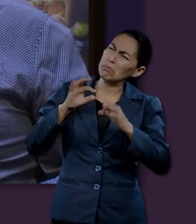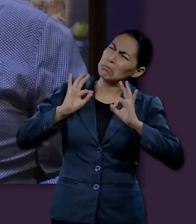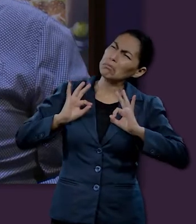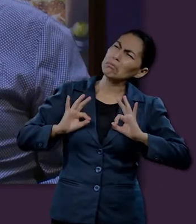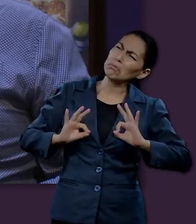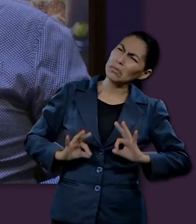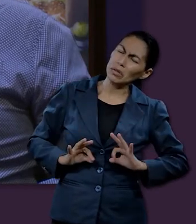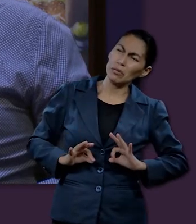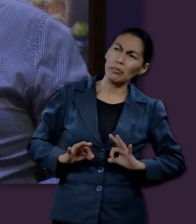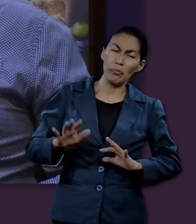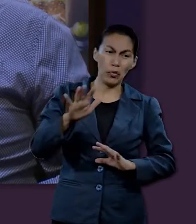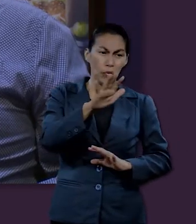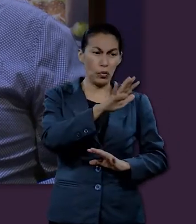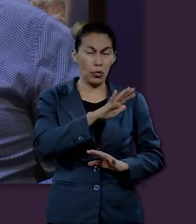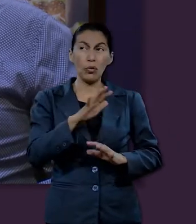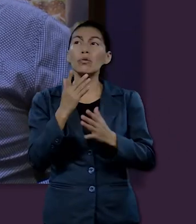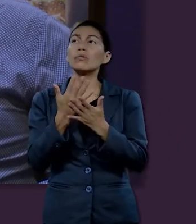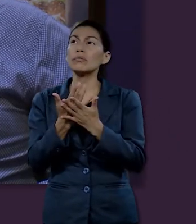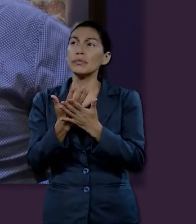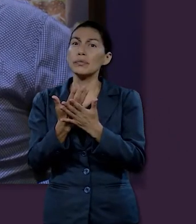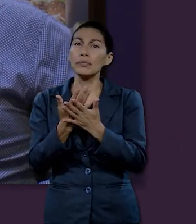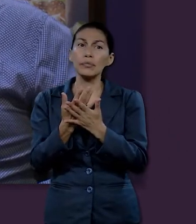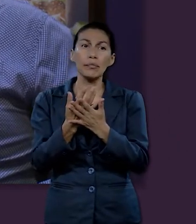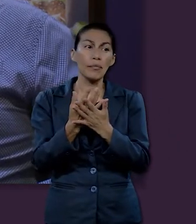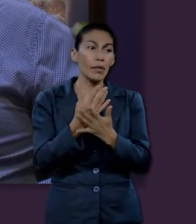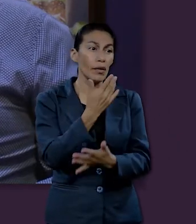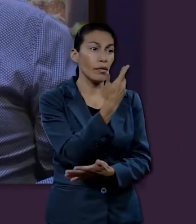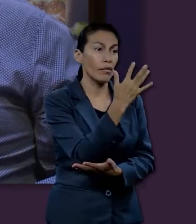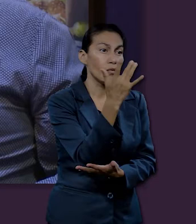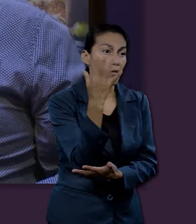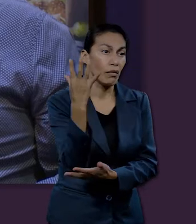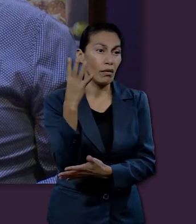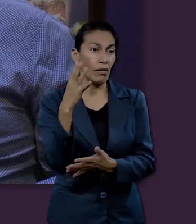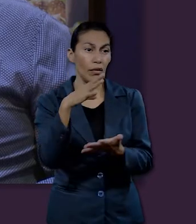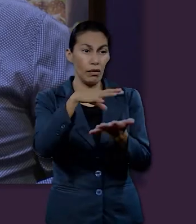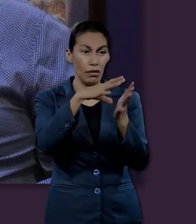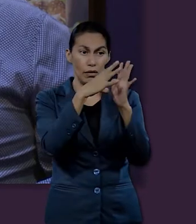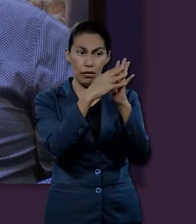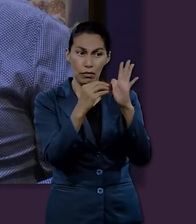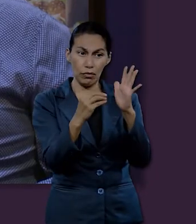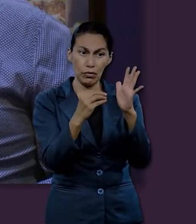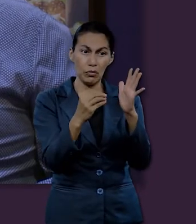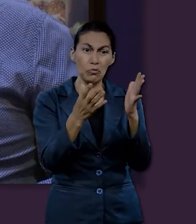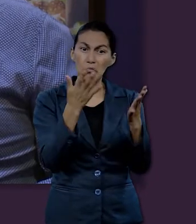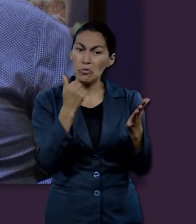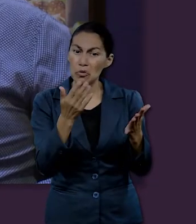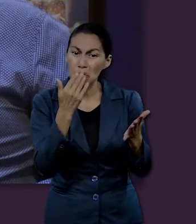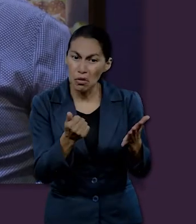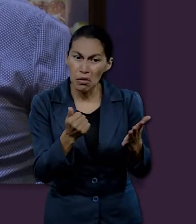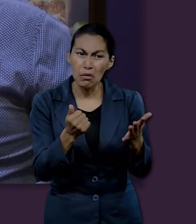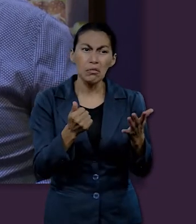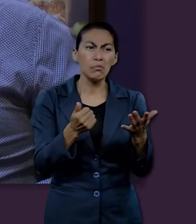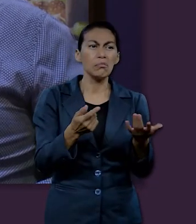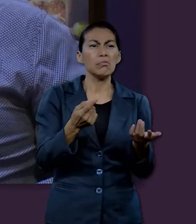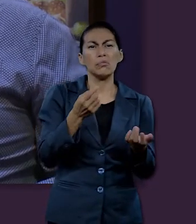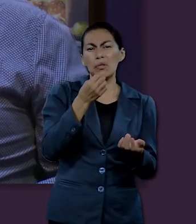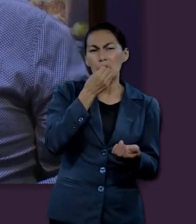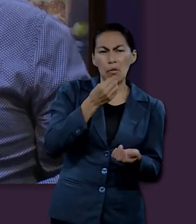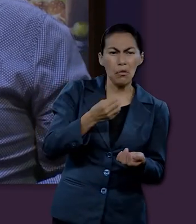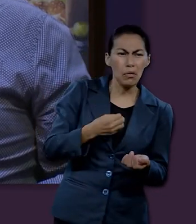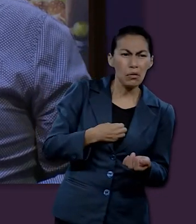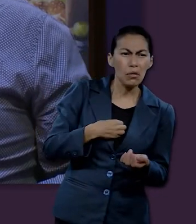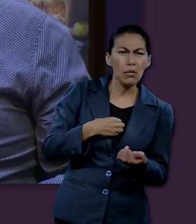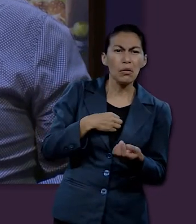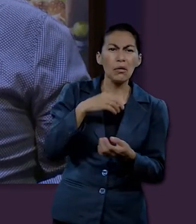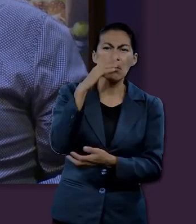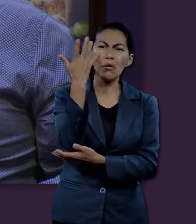que nos ataca. Aunque la higuera no florezca ni en las vidas haya frutos, aunque falte el producto